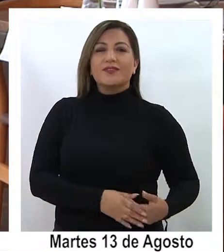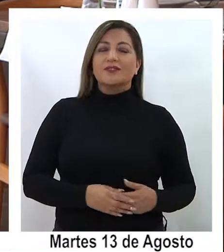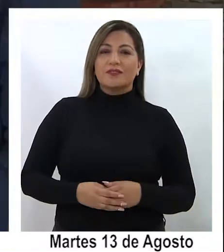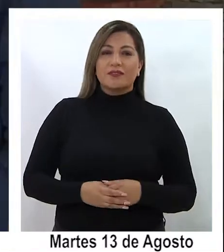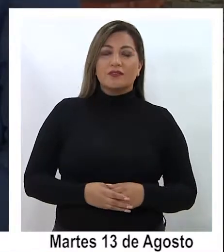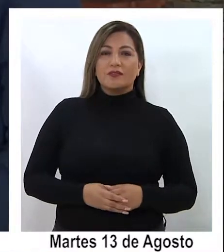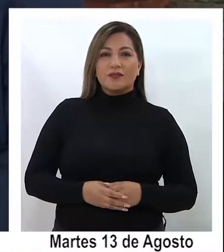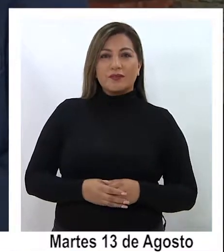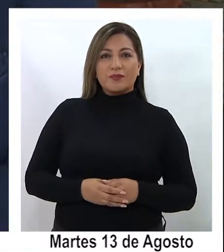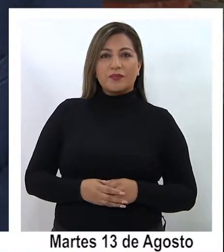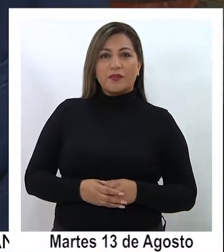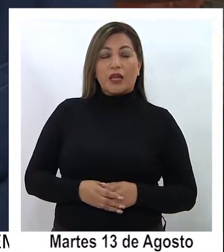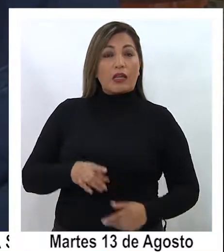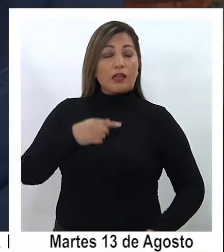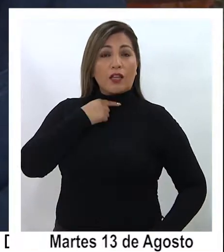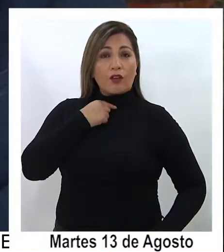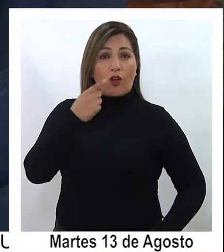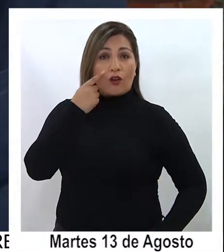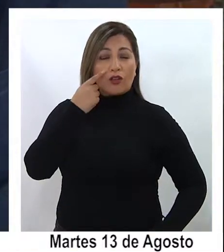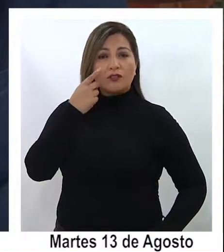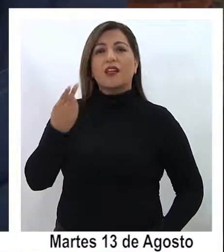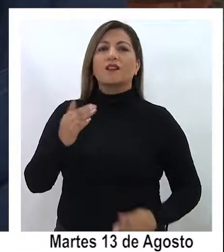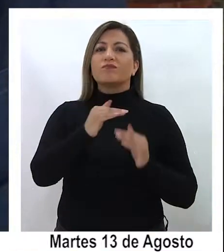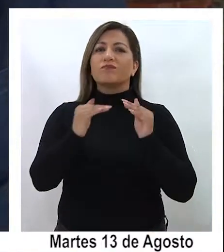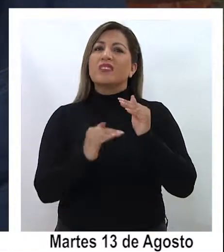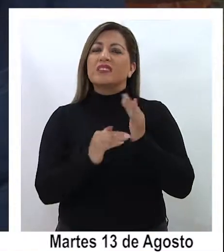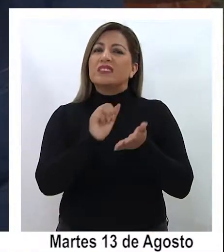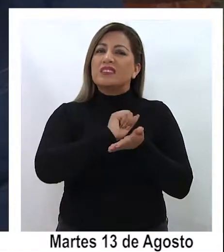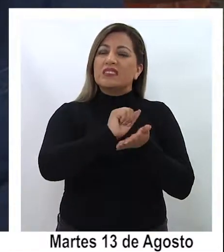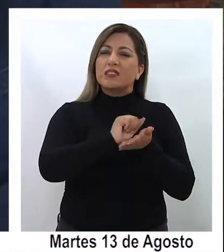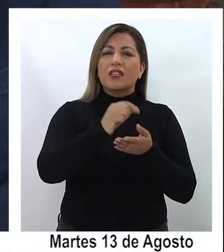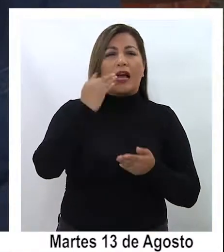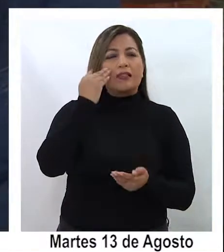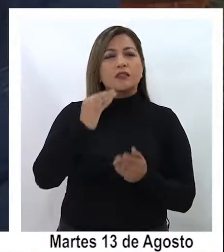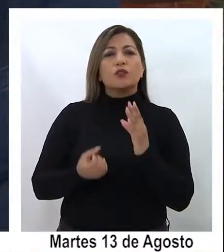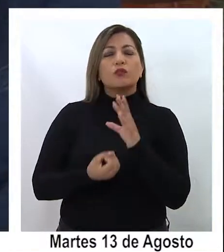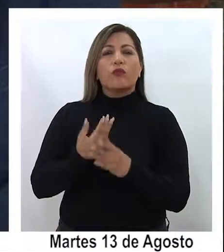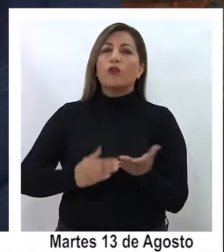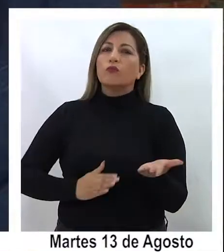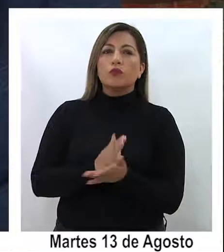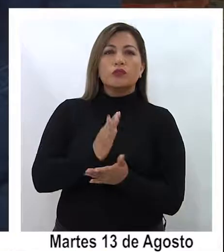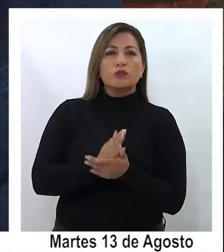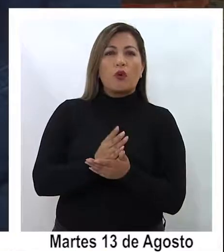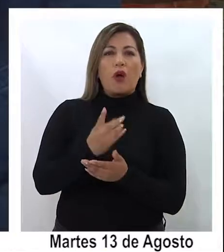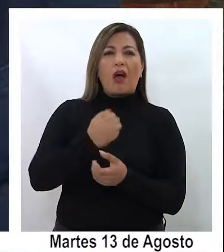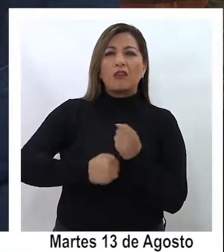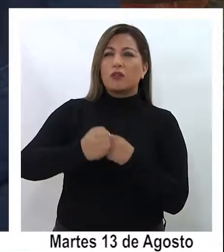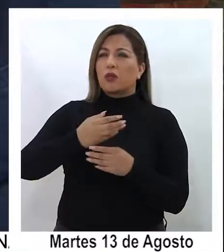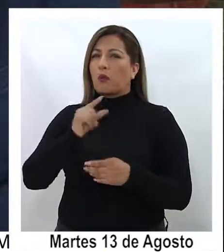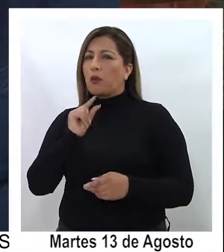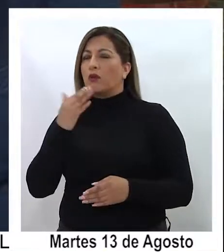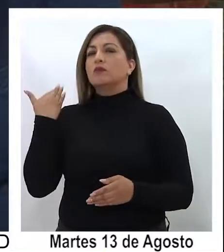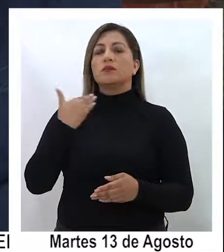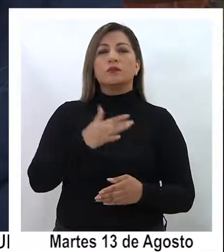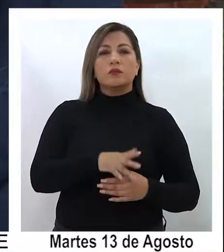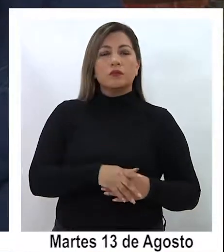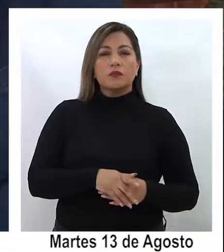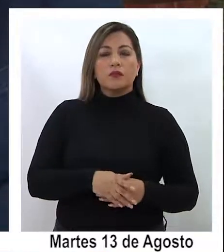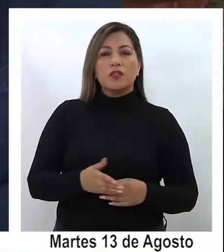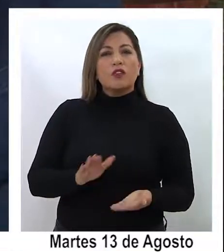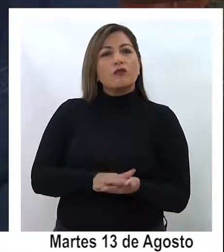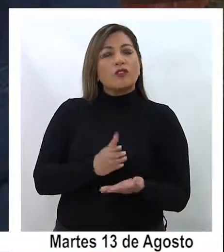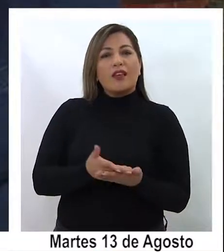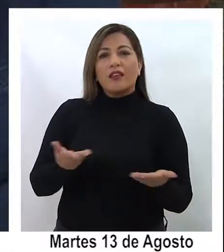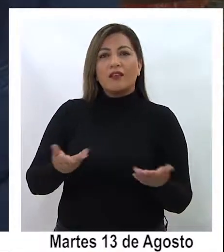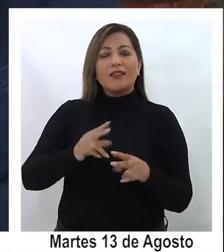Queríamos conocer un poco de esta subsecretaría, cierto que es bastante nueva a partir de recién hace un par de años y cómo se